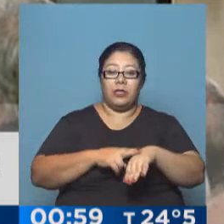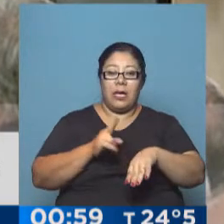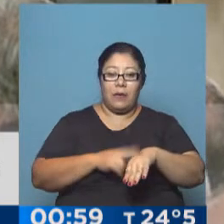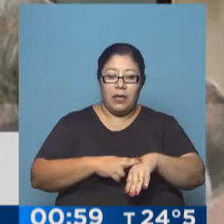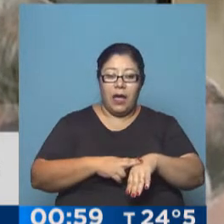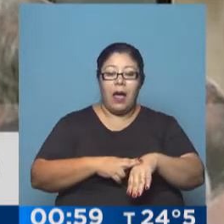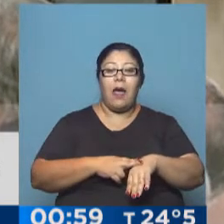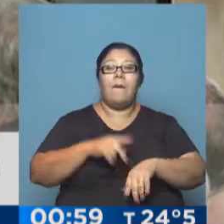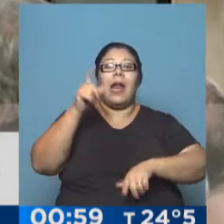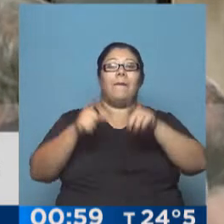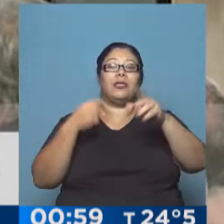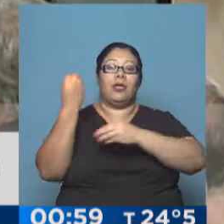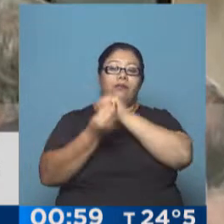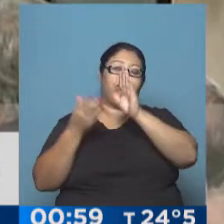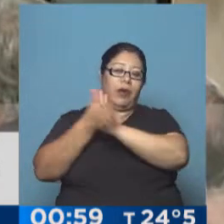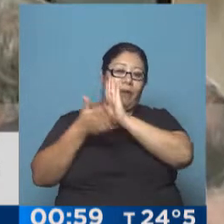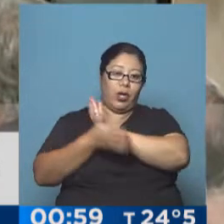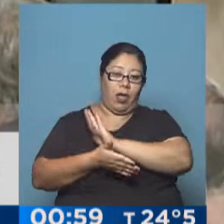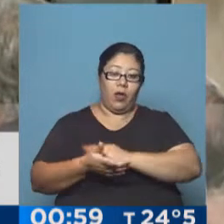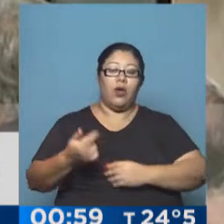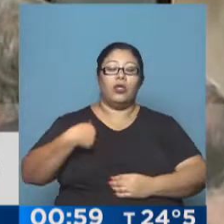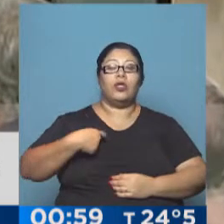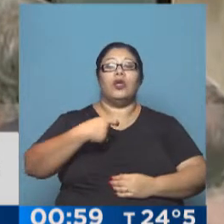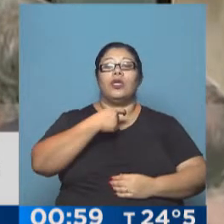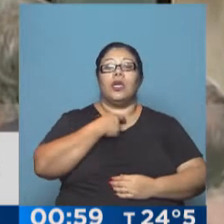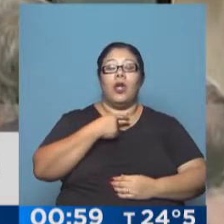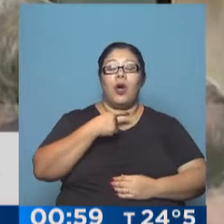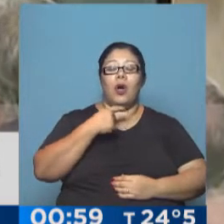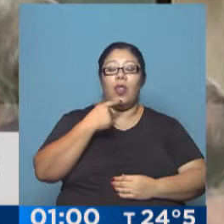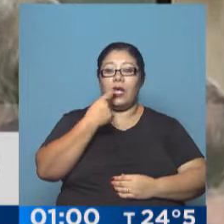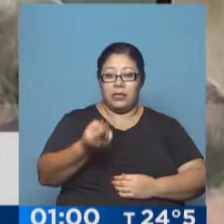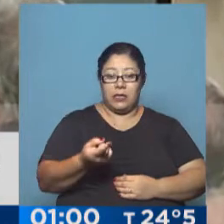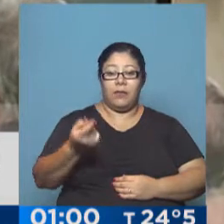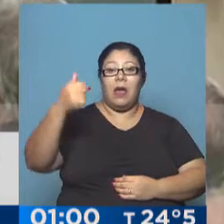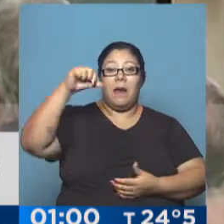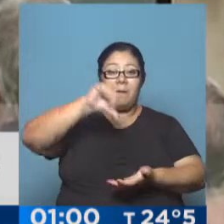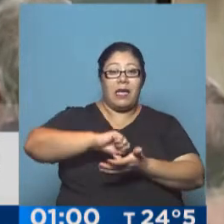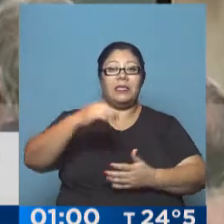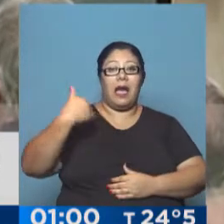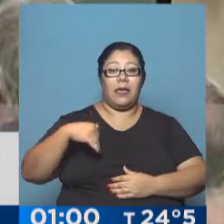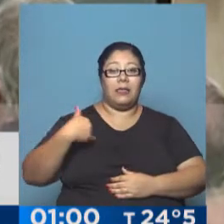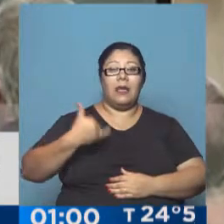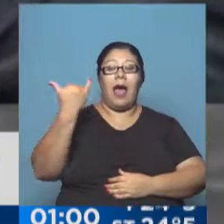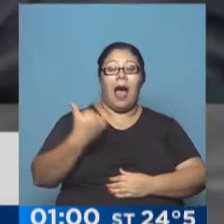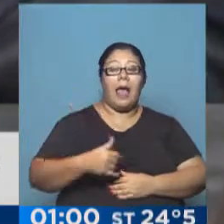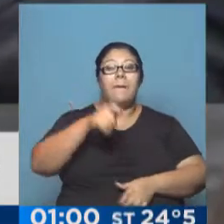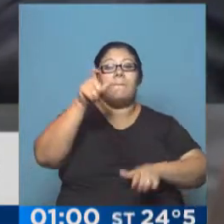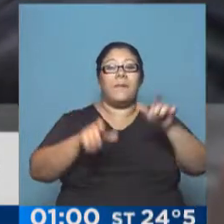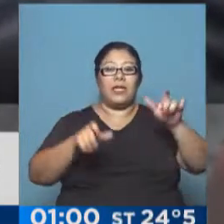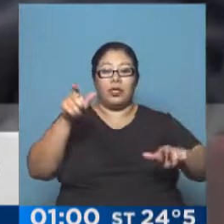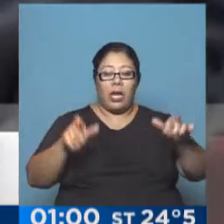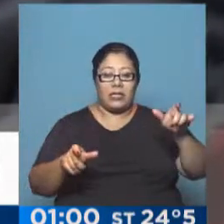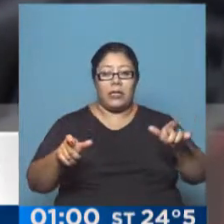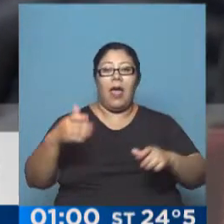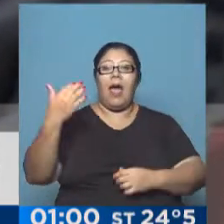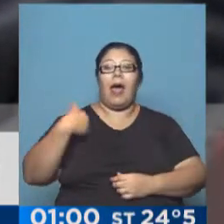refugiados. Y quisiera recordar que aquí en Argentina hay argentinos de origen